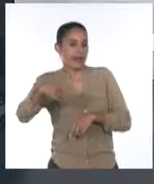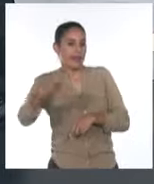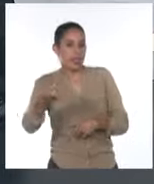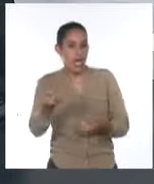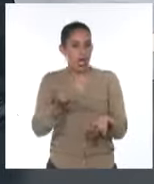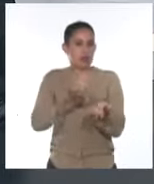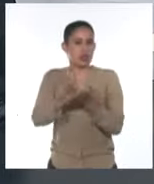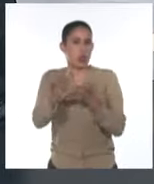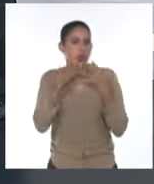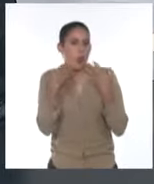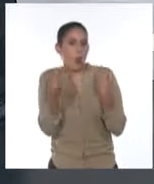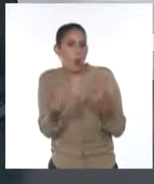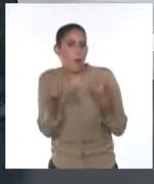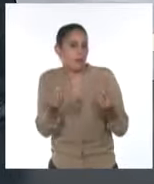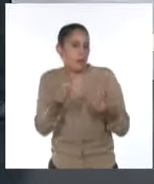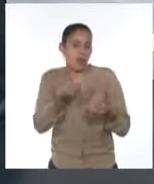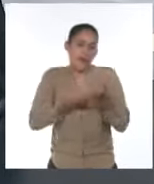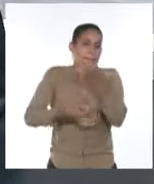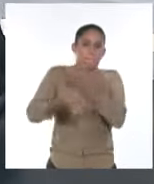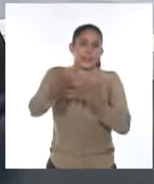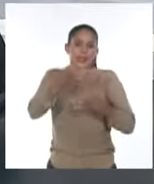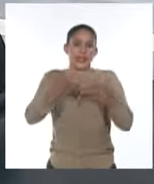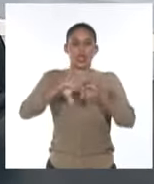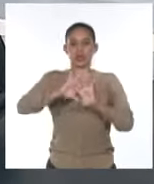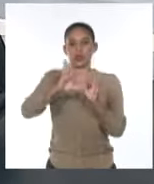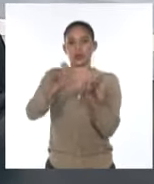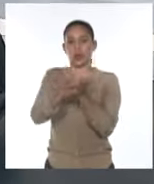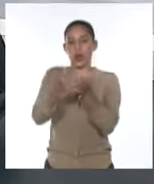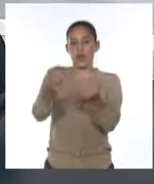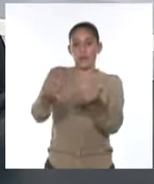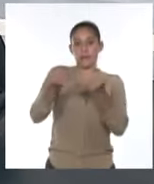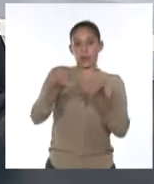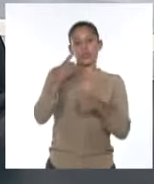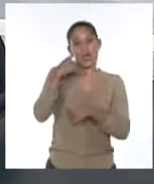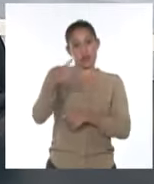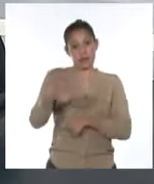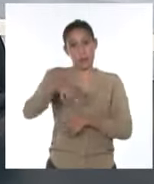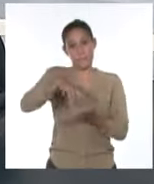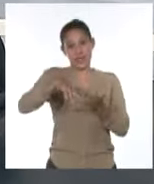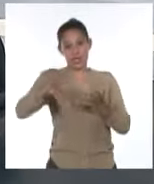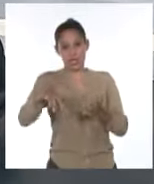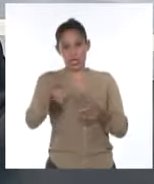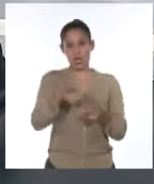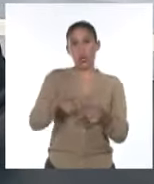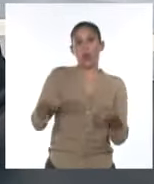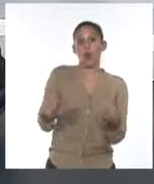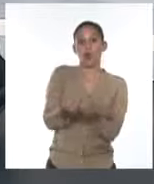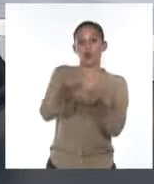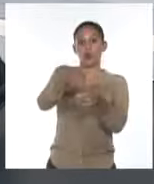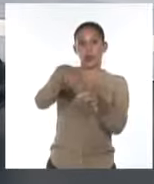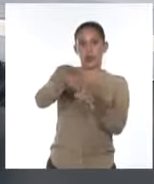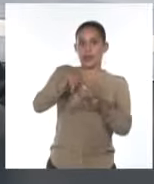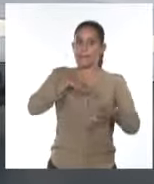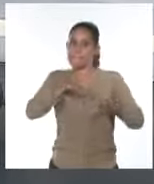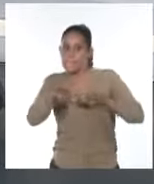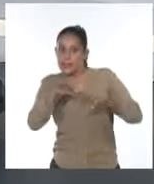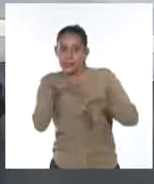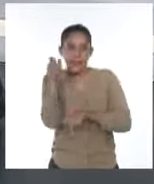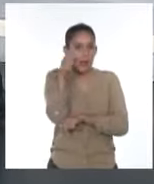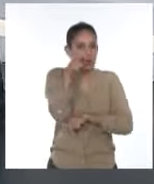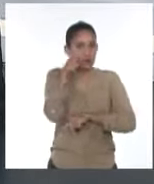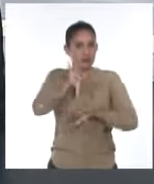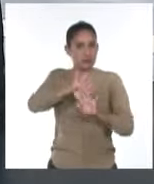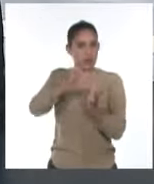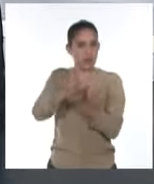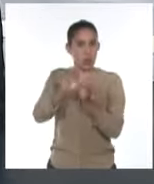adelantarnos en función sobre todo de la previsión? Ya vimos que Pinar del Río y la Isla se están preparando para enfrentar los previsibles embates